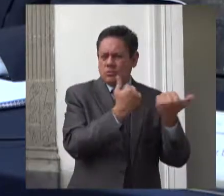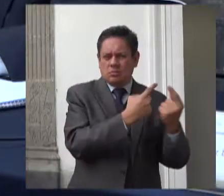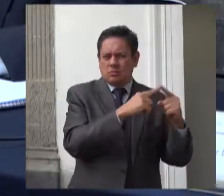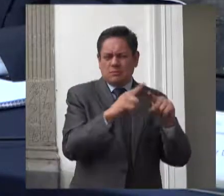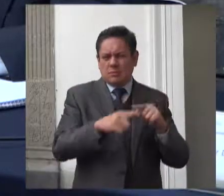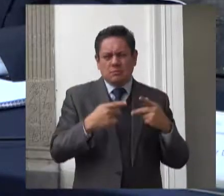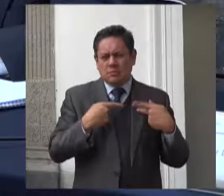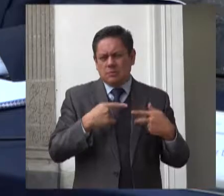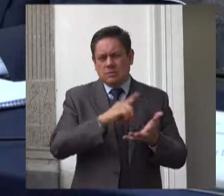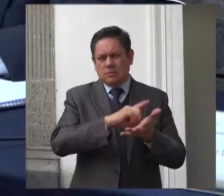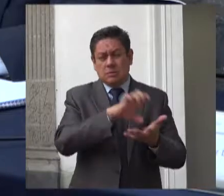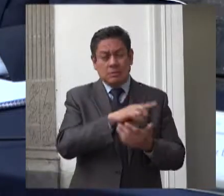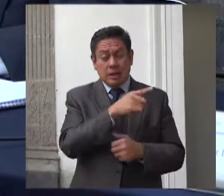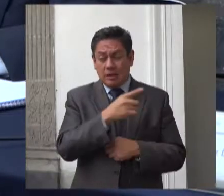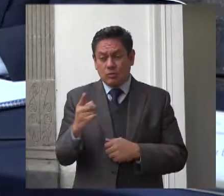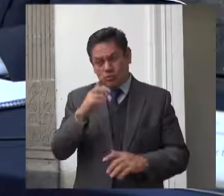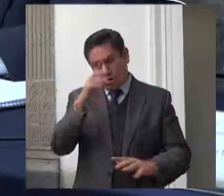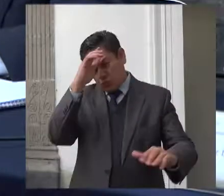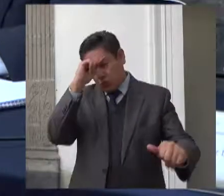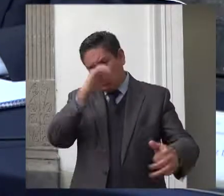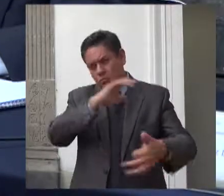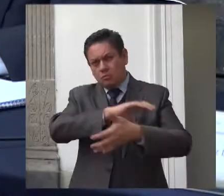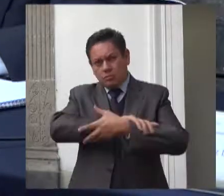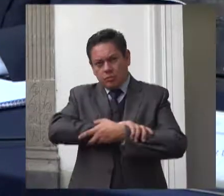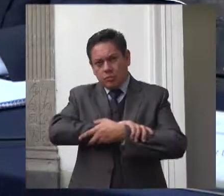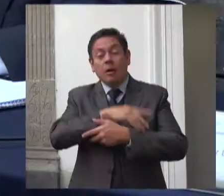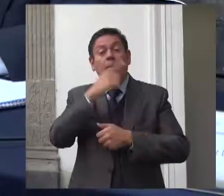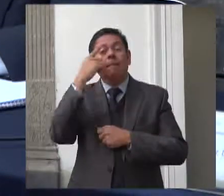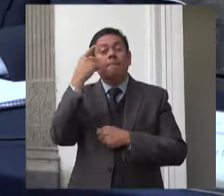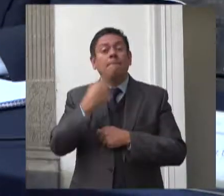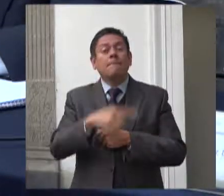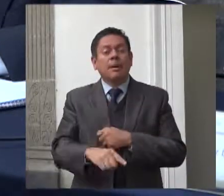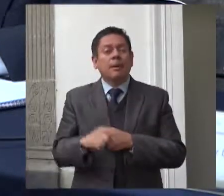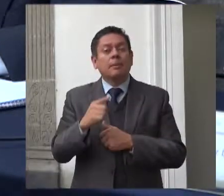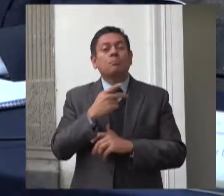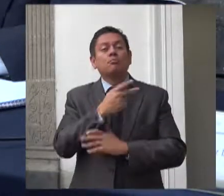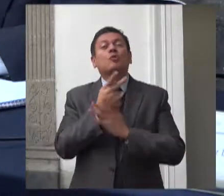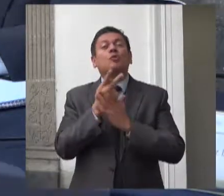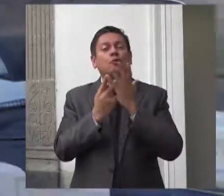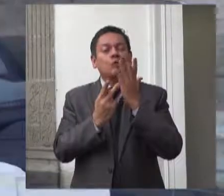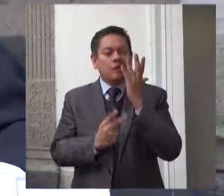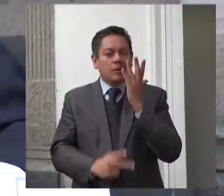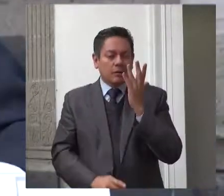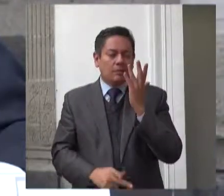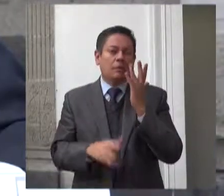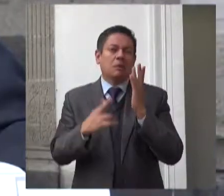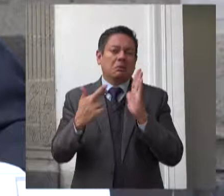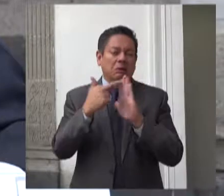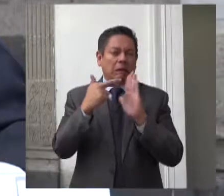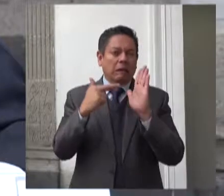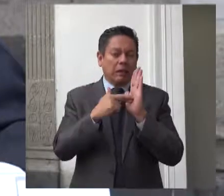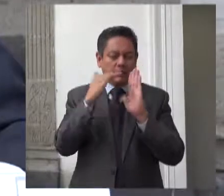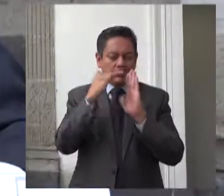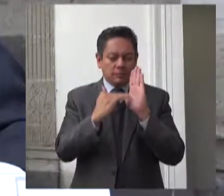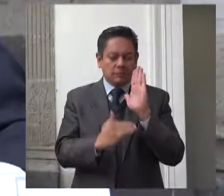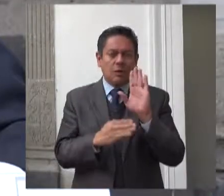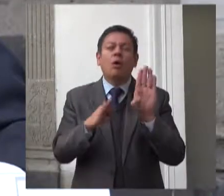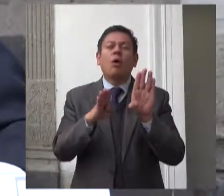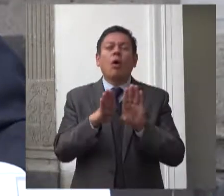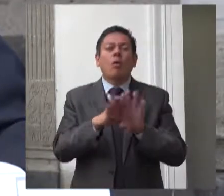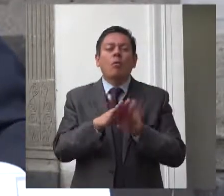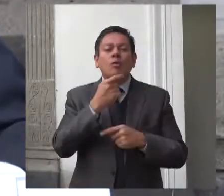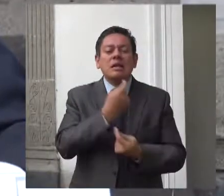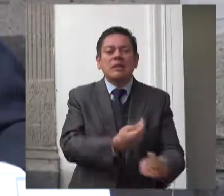pusieron en marcha la iniciativa Modelo de Atención y Cuidado Inclusivo para Niñas y Niños con